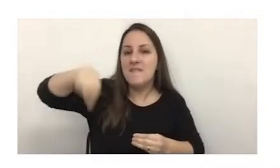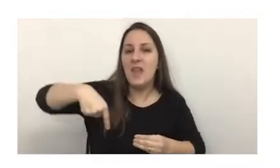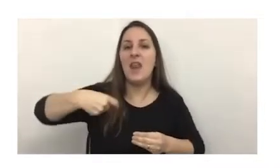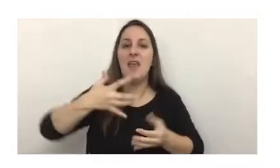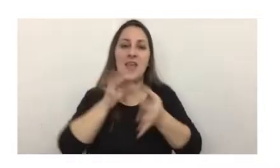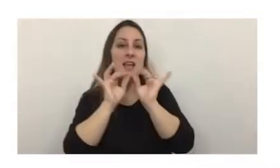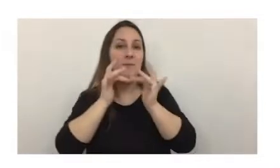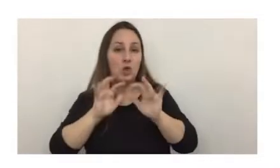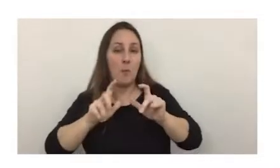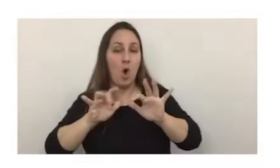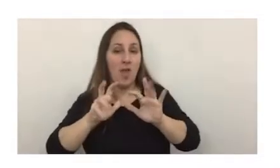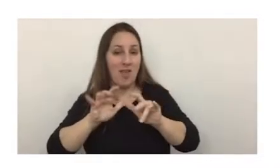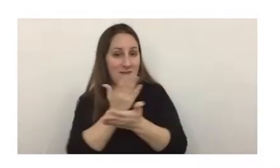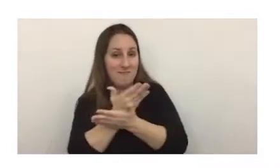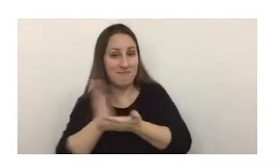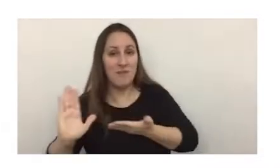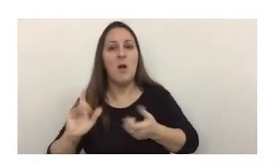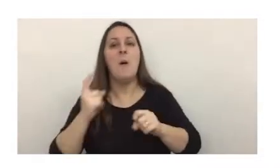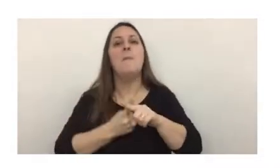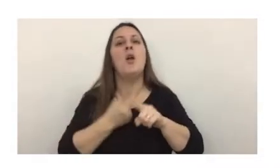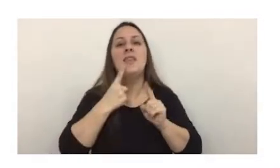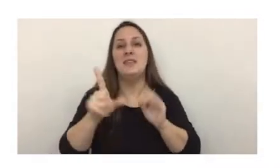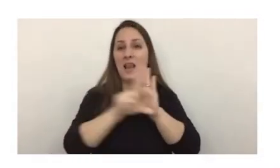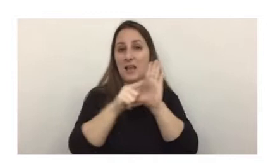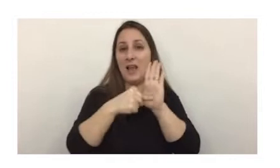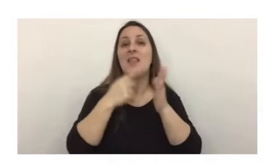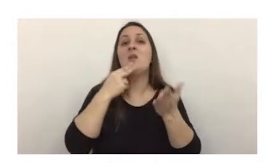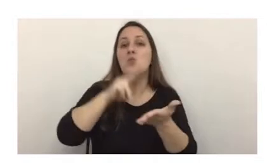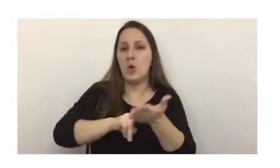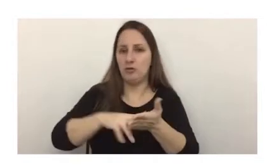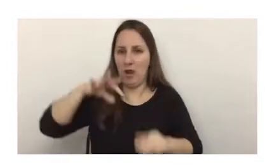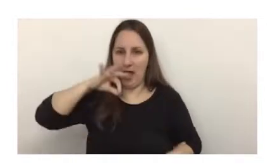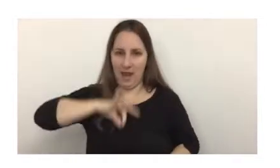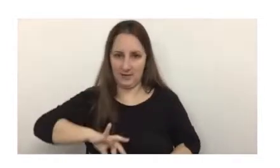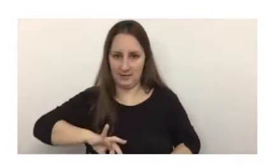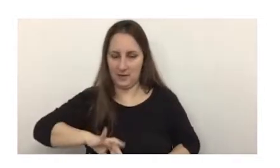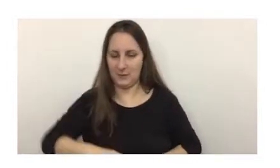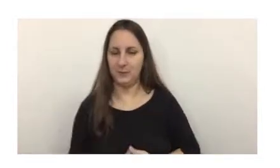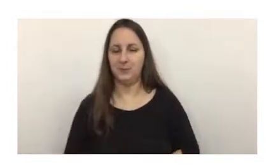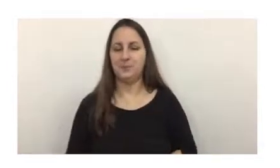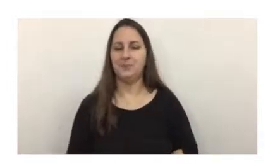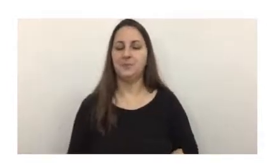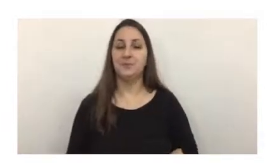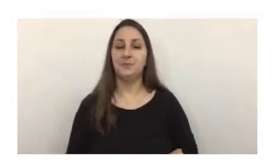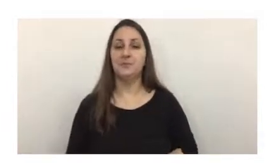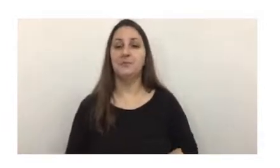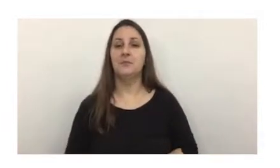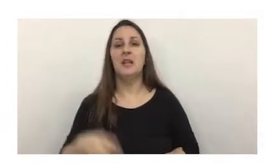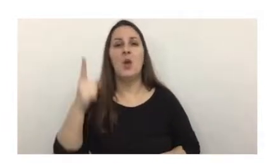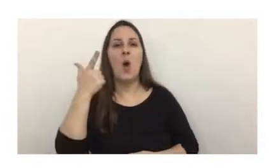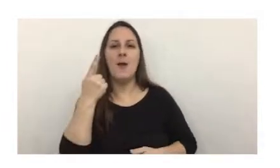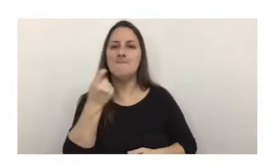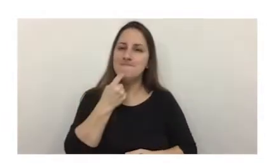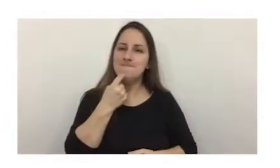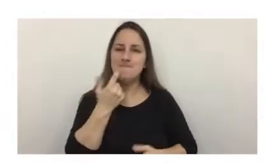de criptomonedas esto en virtud de lo que establece el legislador en la ley de impuesto a las ganancias tampoco habría espacio a controversias